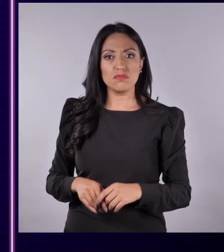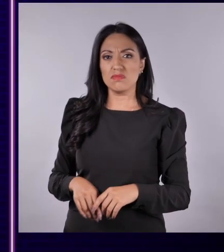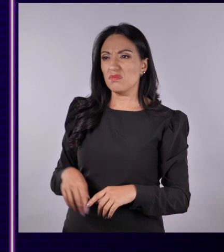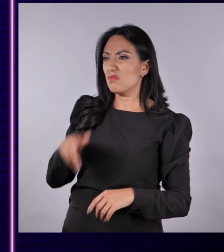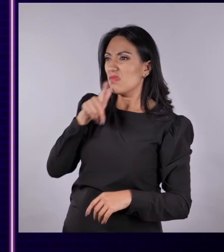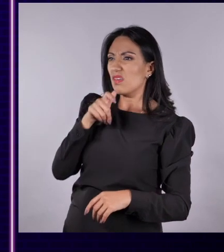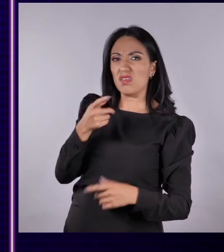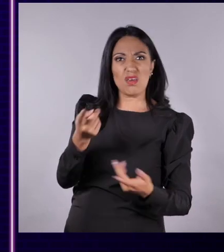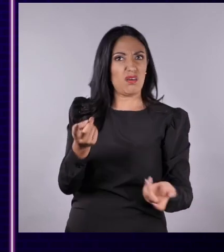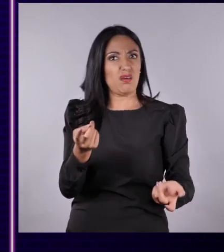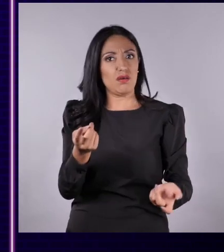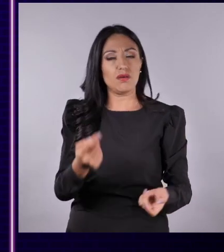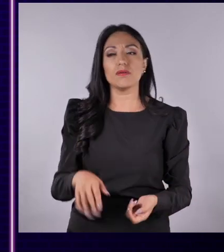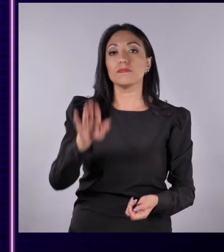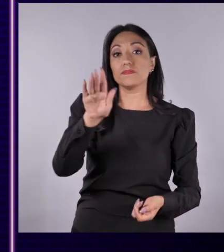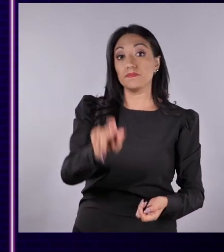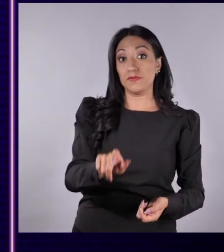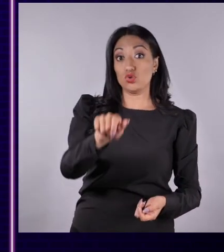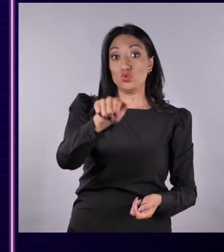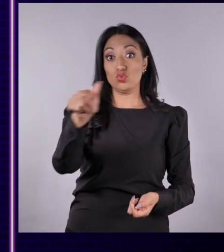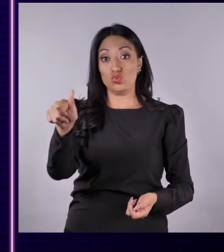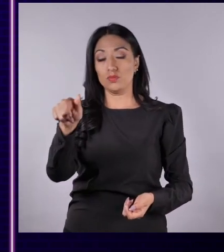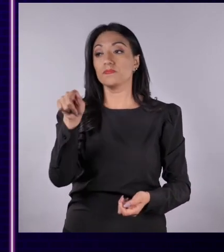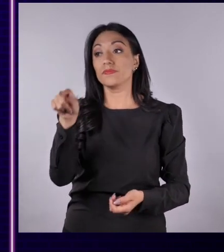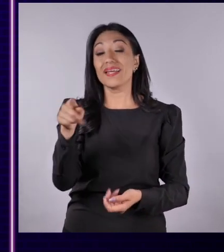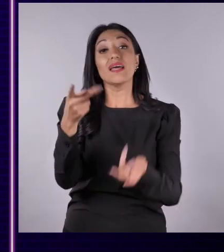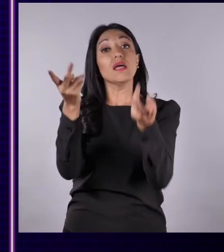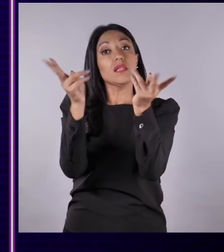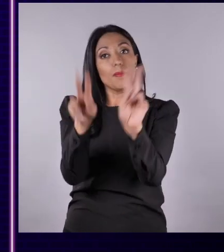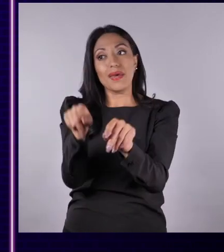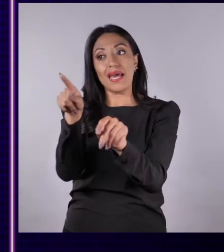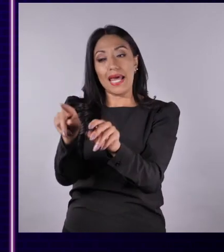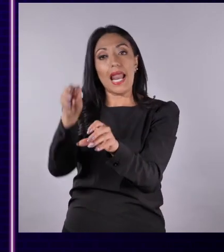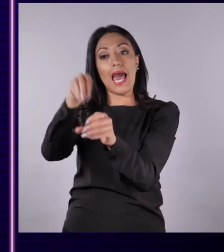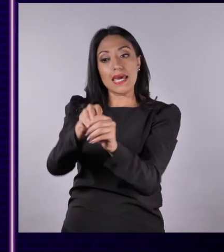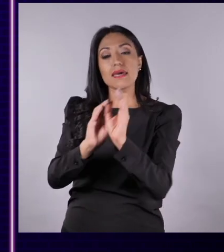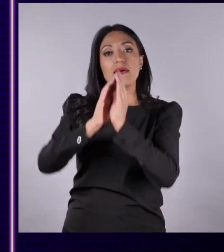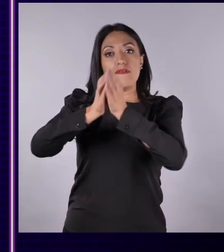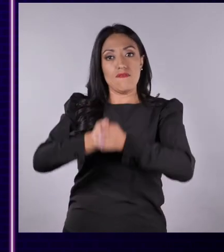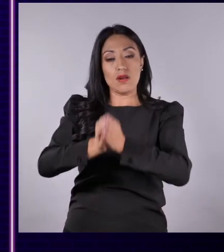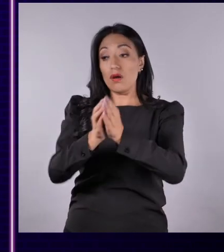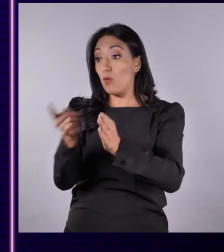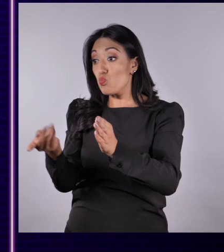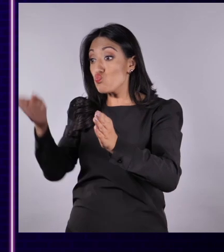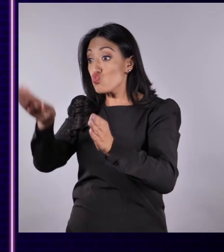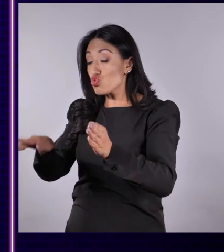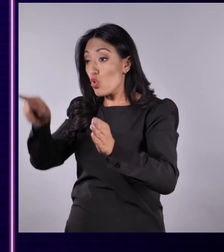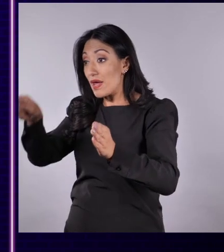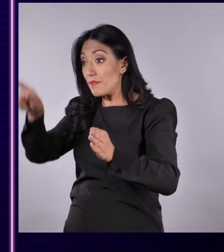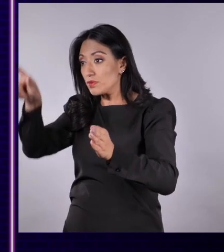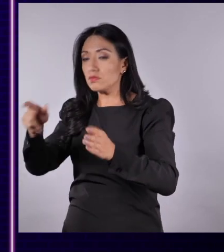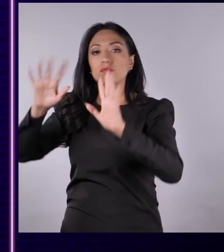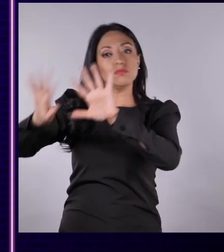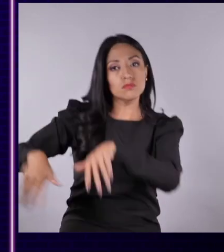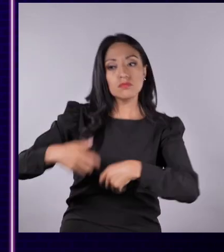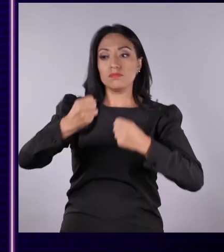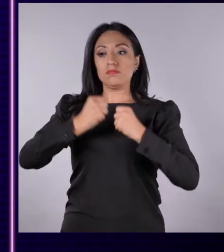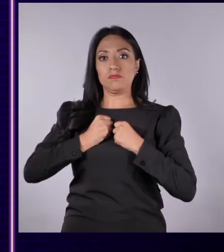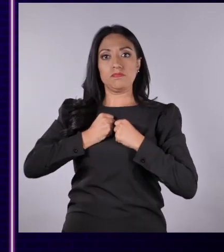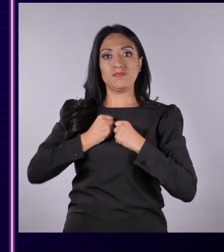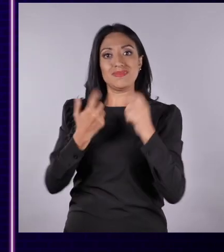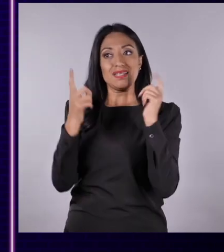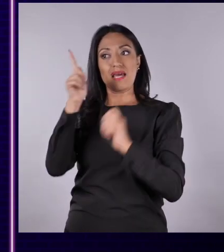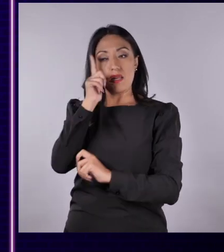¿Y él? ¿Quién es? Era Alonso de Illescas, quien también iba en ese barco. Cuando Antón fallece, él